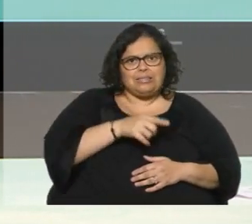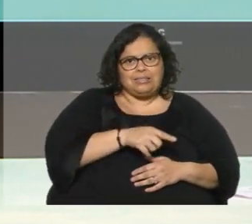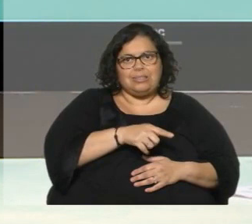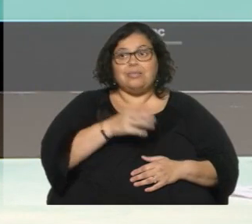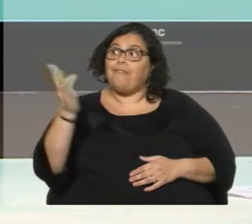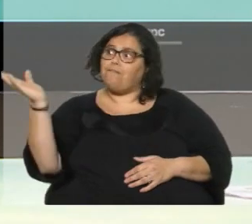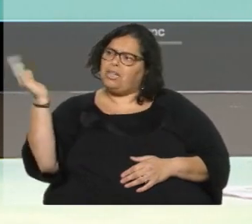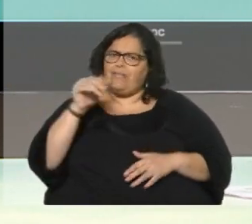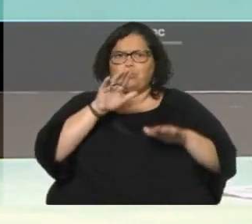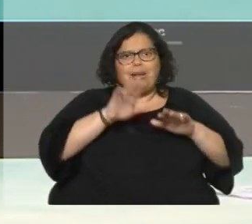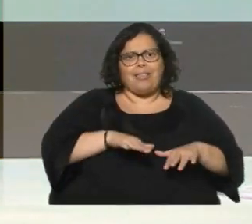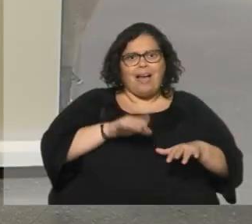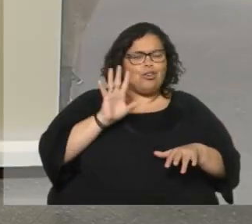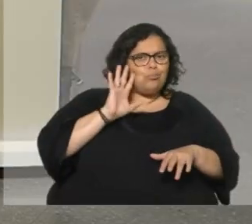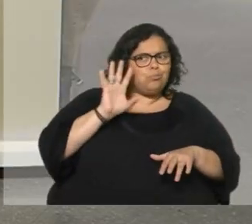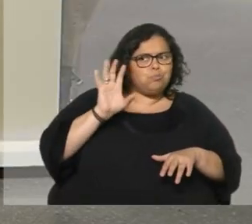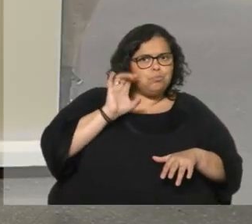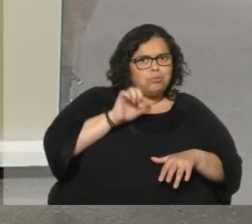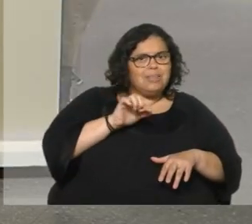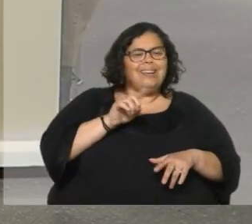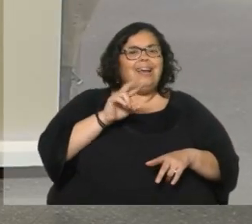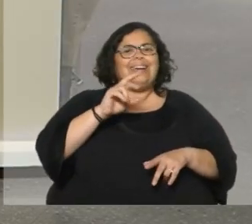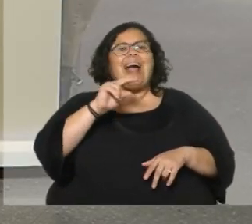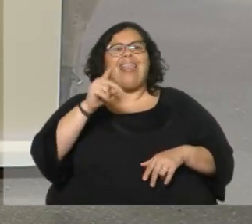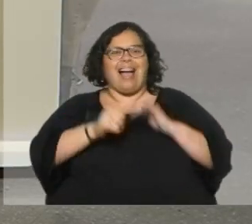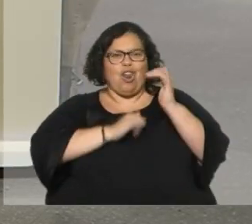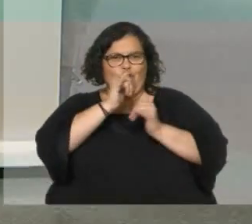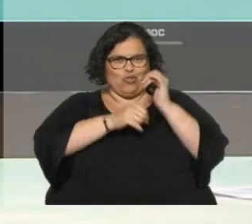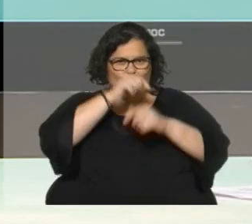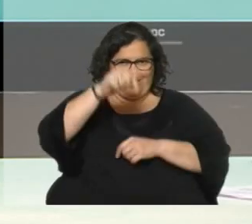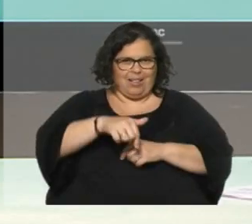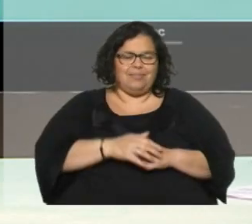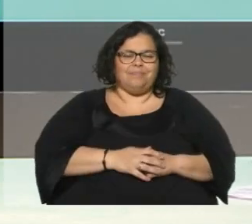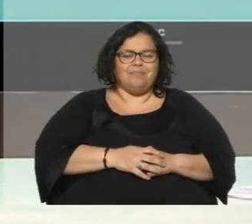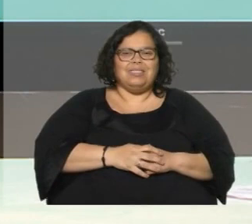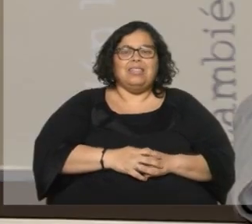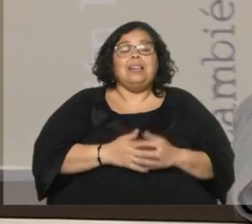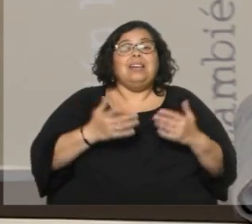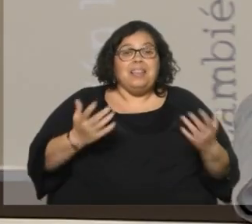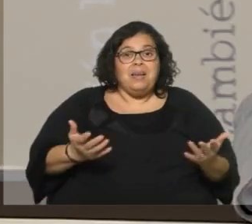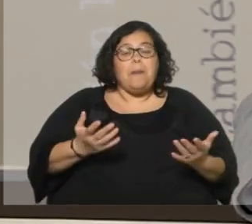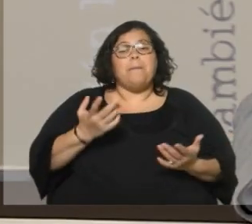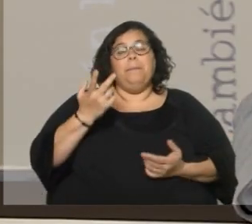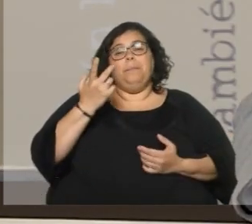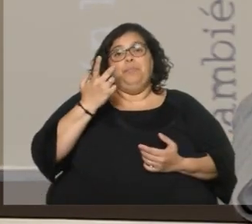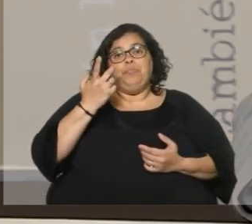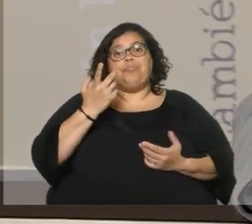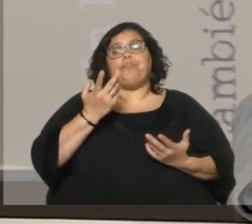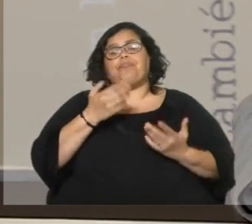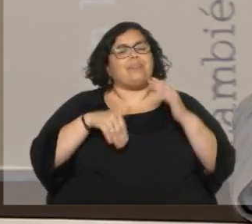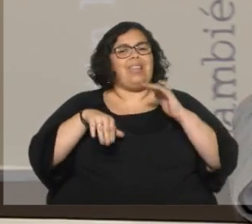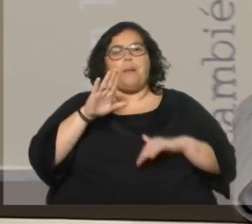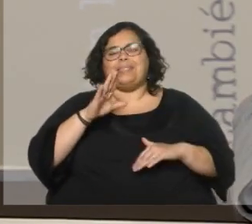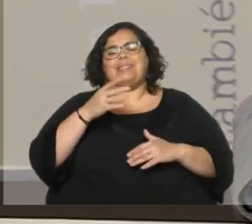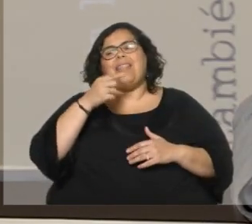Vamos a Creo que el propio Rada lo contó acá. En una entrevista contigo. Exactamente, sí. Sí, sí, sí. Pero yo decía que más allá del significado político de esa